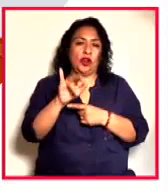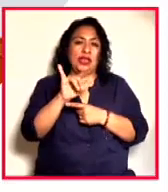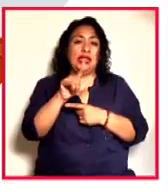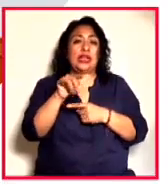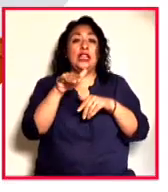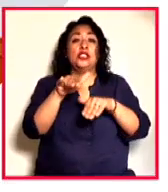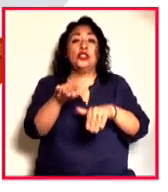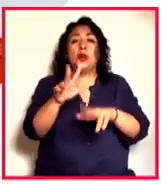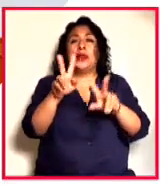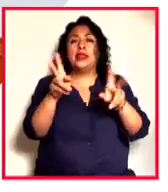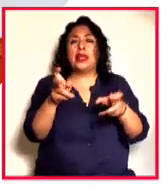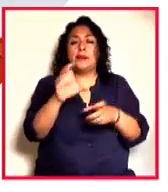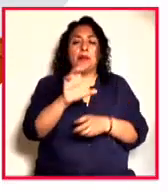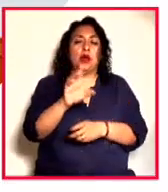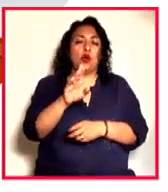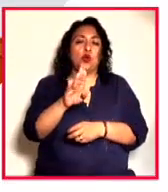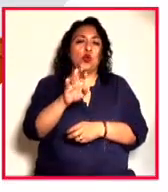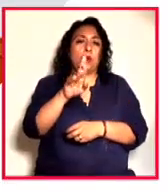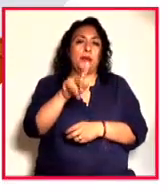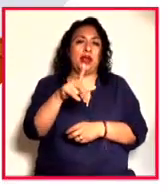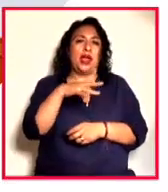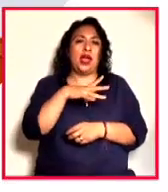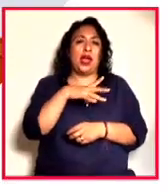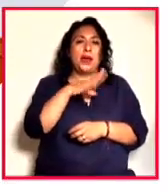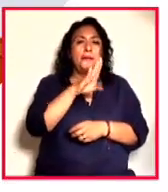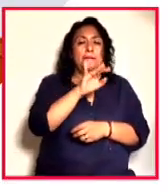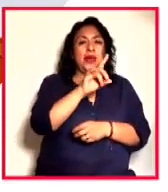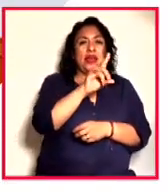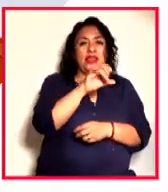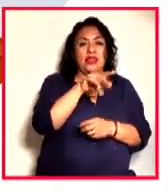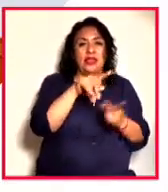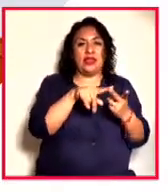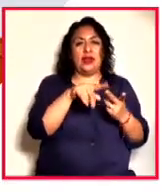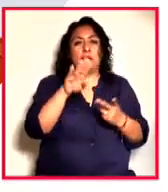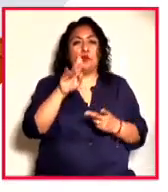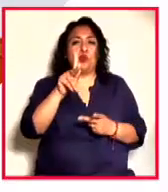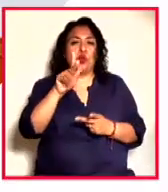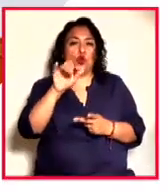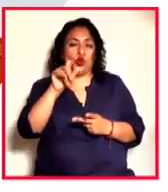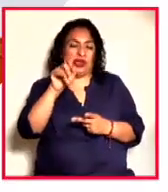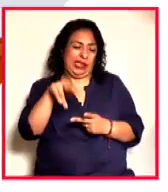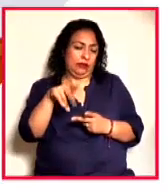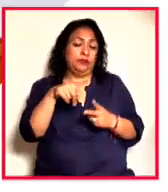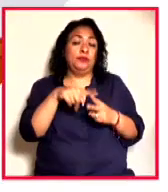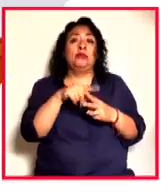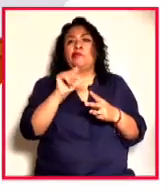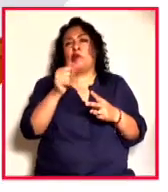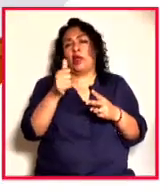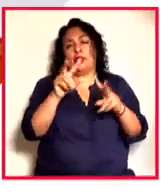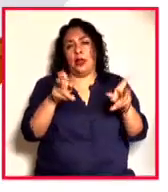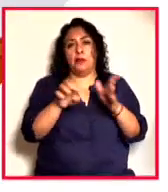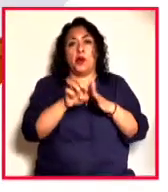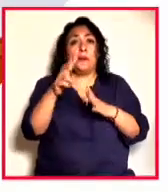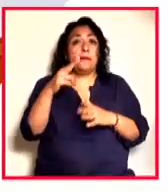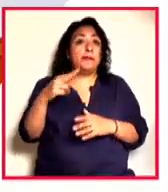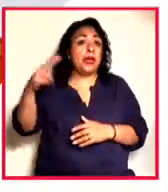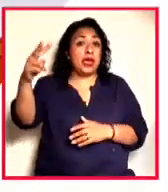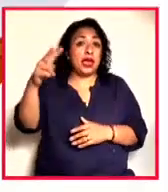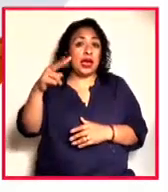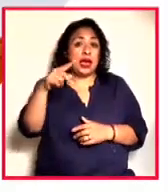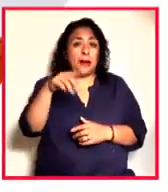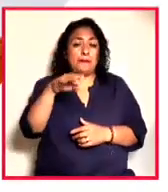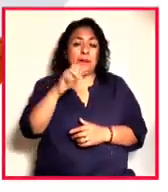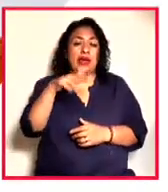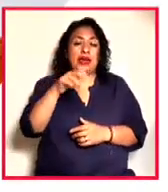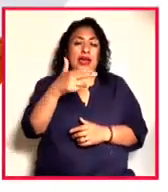cumbre que se llevó a cabo entre Joe Biden y Vladimir Putin, entre otros temas. Además, vamos a viajar a Mannheim,